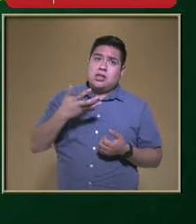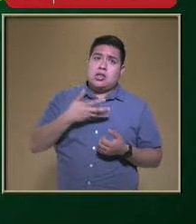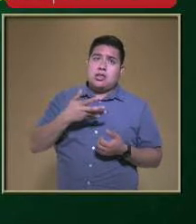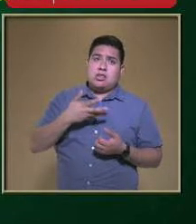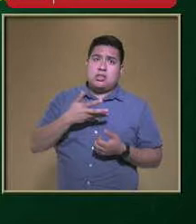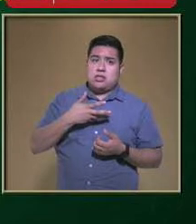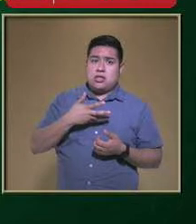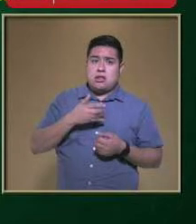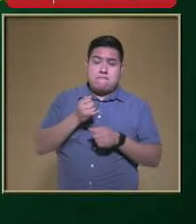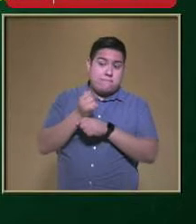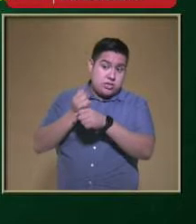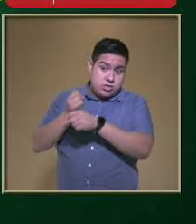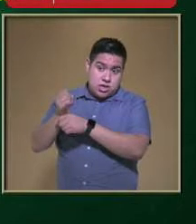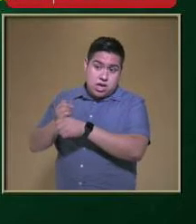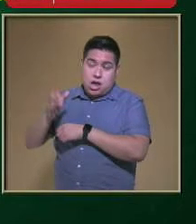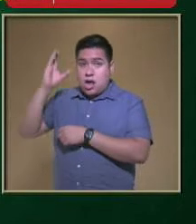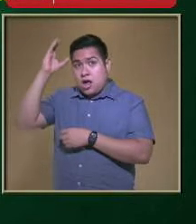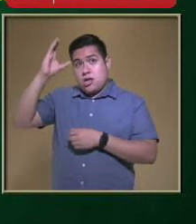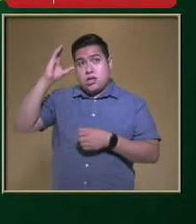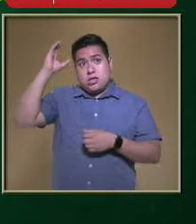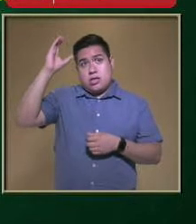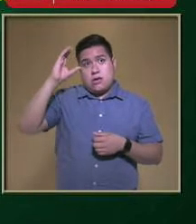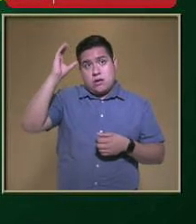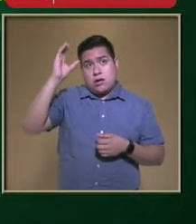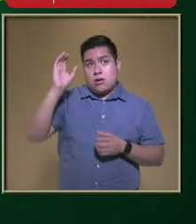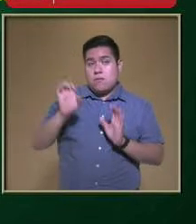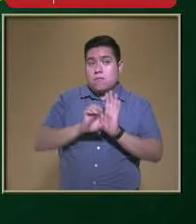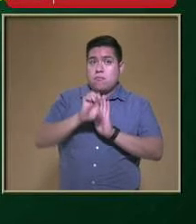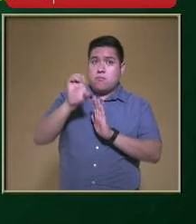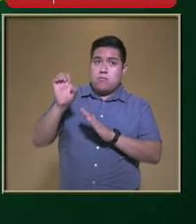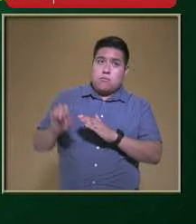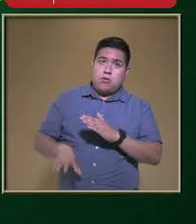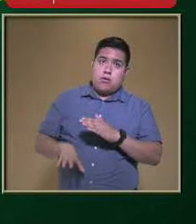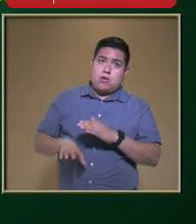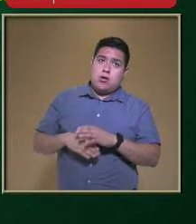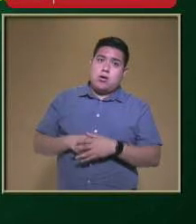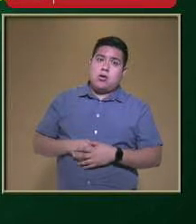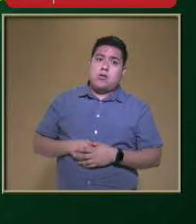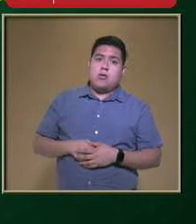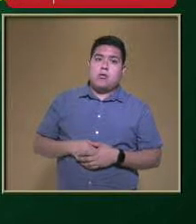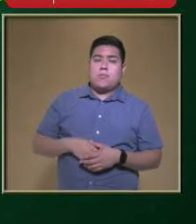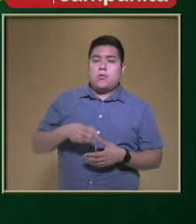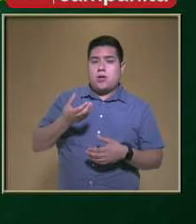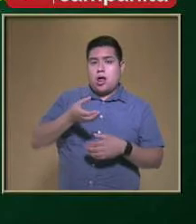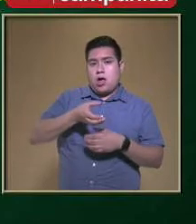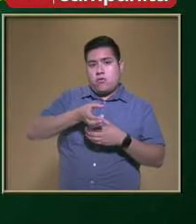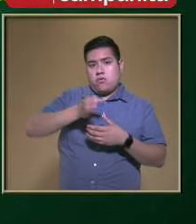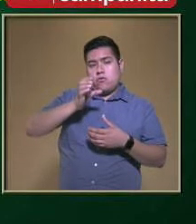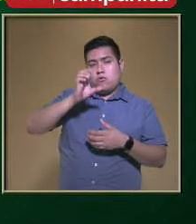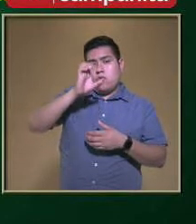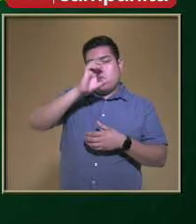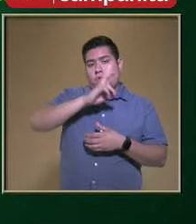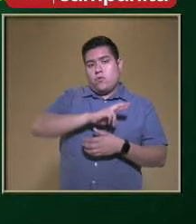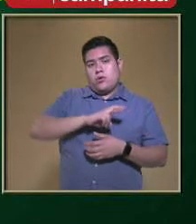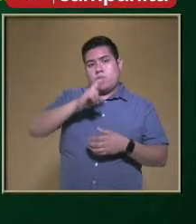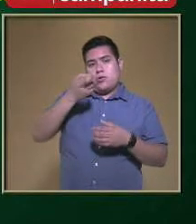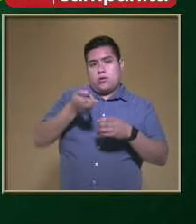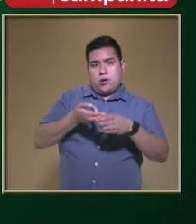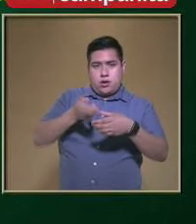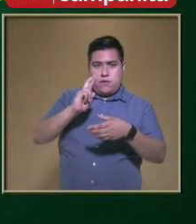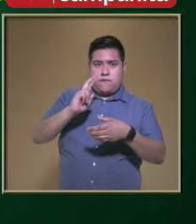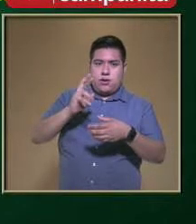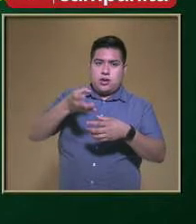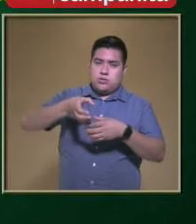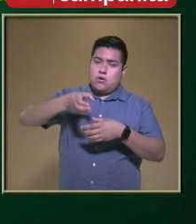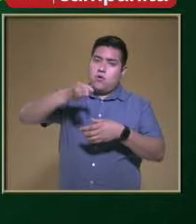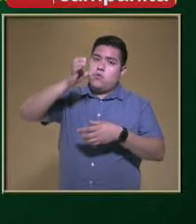Por investigaciones Científicas Que por ejemplo Una bebida Un refresco Este de tamaño Mediano De una